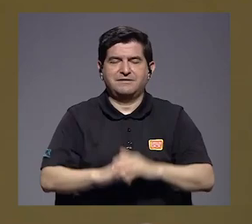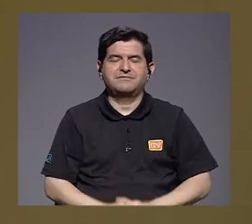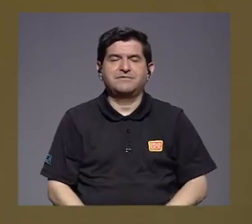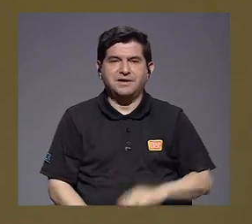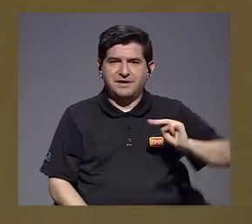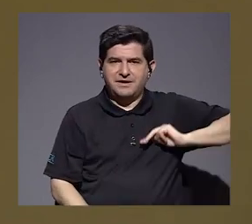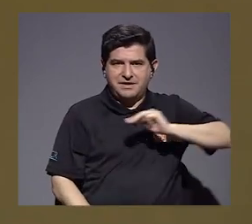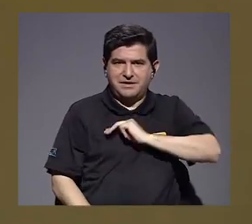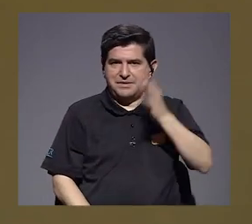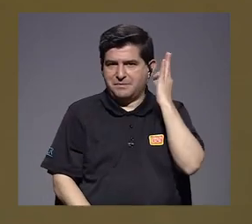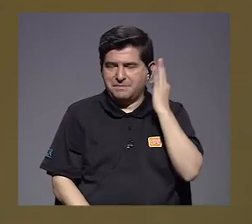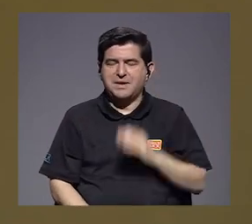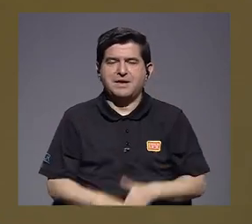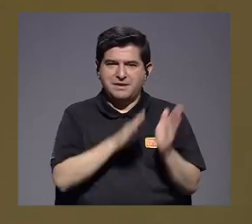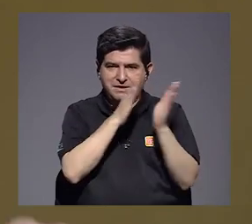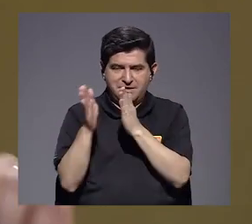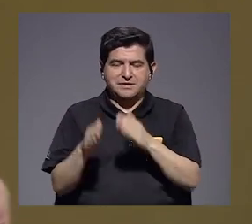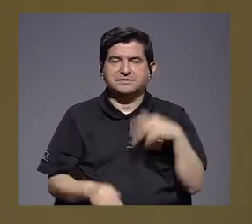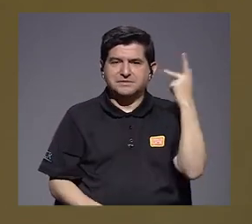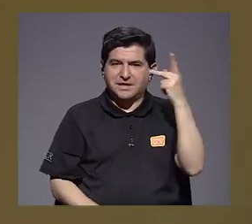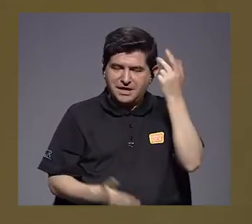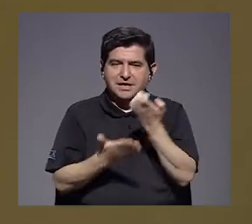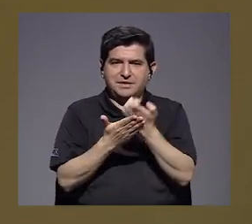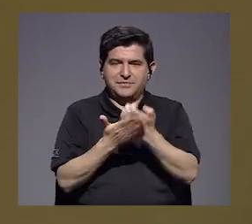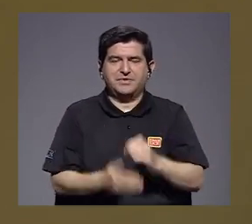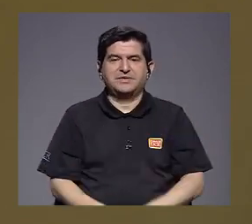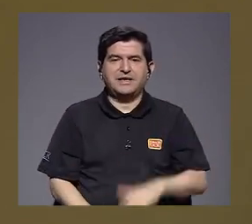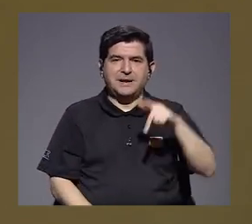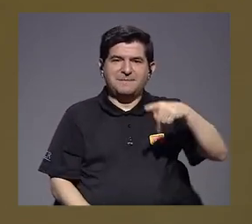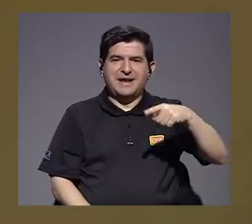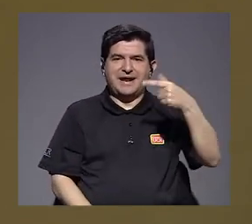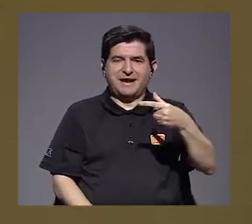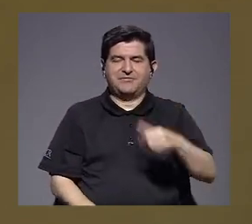la ministra de Planificación y, por supuesto, de Política Económica, doña Pilar Garrido. Ya casi regresamos.